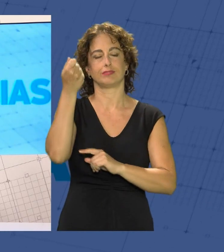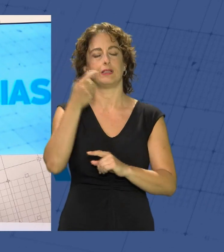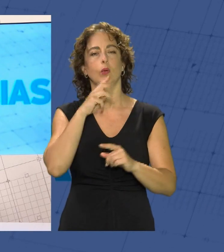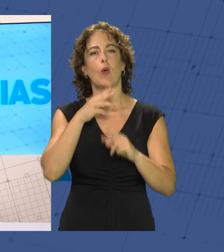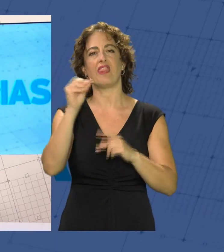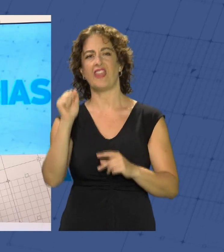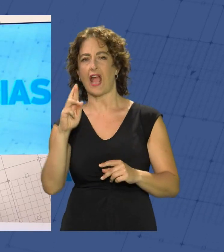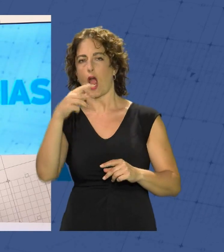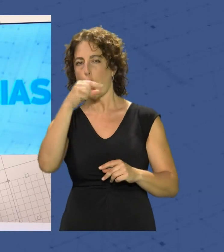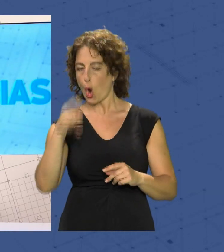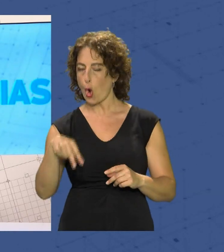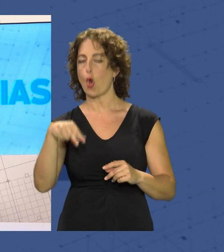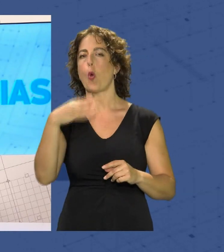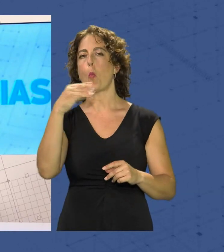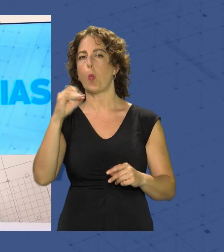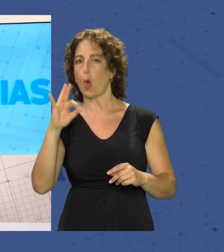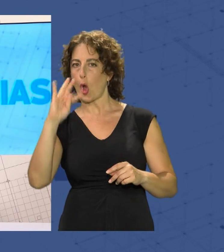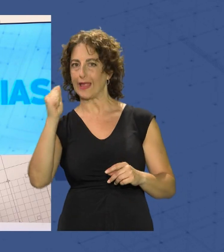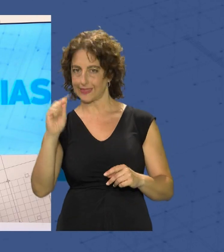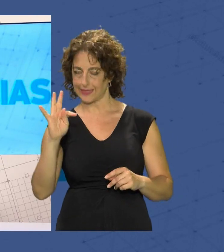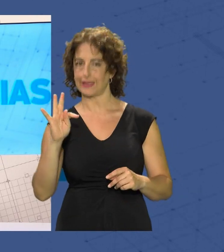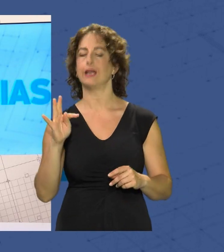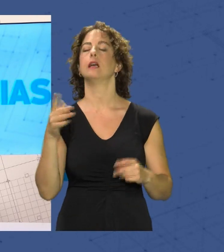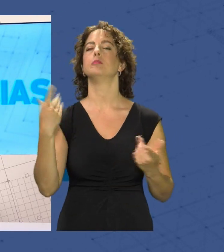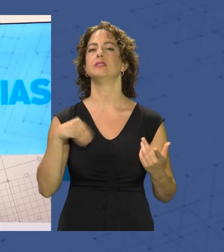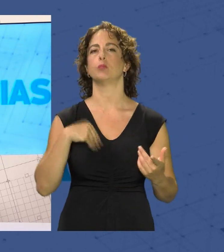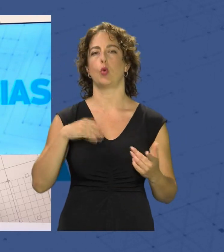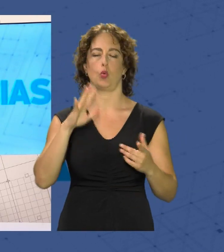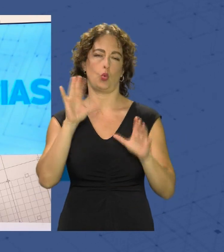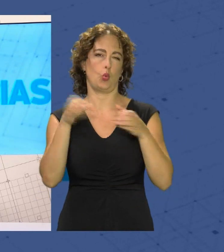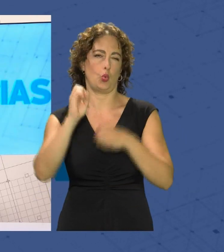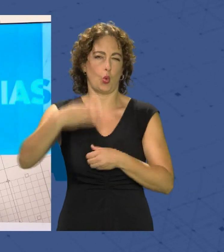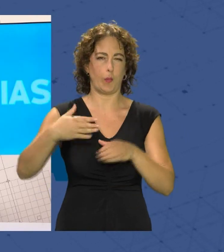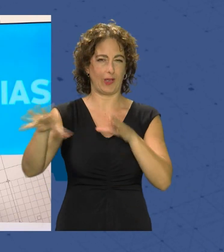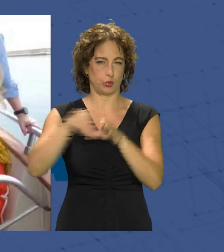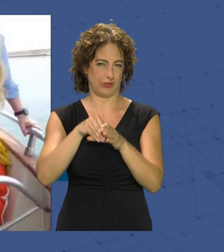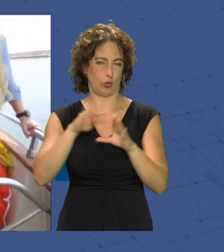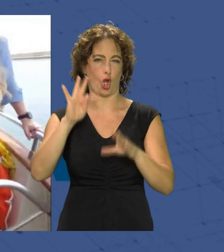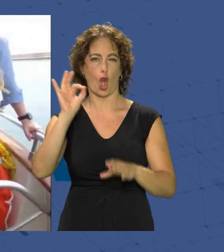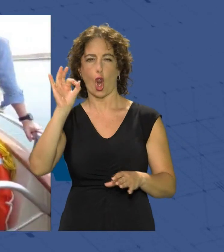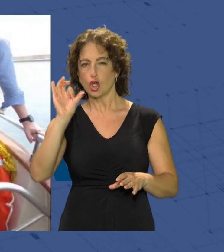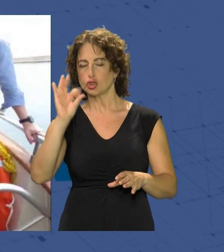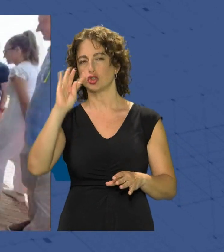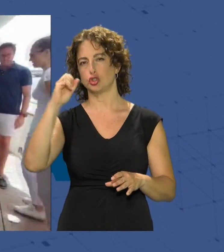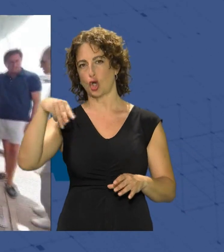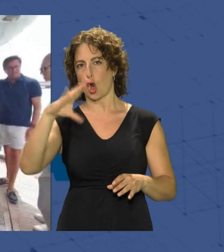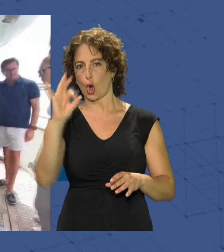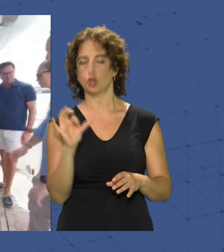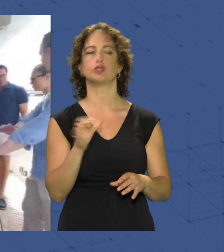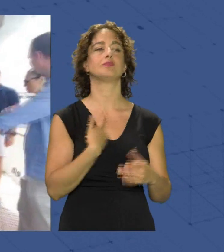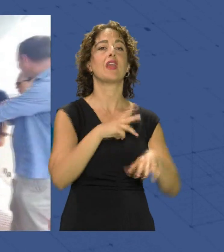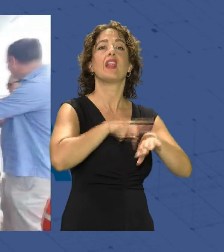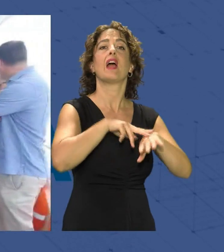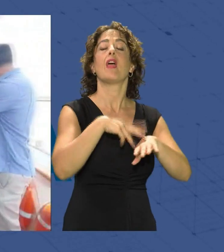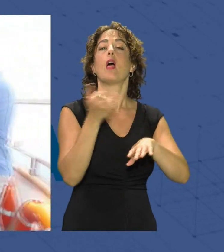e inclusivo del Club Los Troncos a su paso por el Campeonato de Europa. La delegada del Gobierno de la Junta